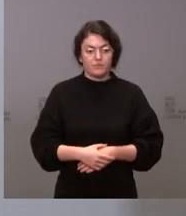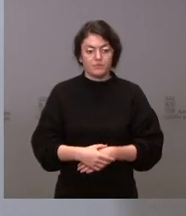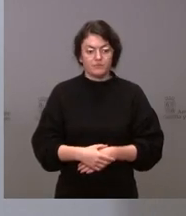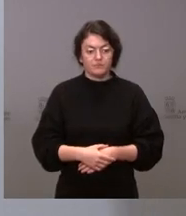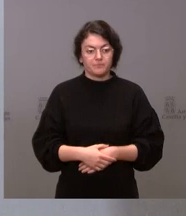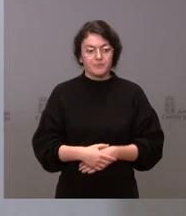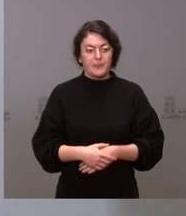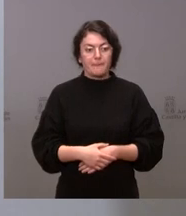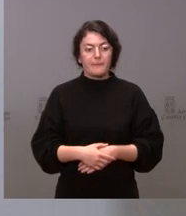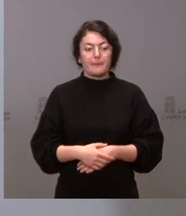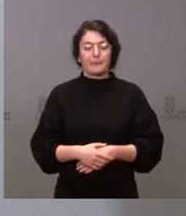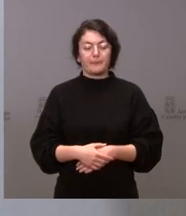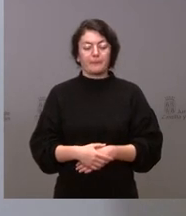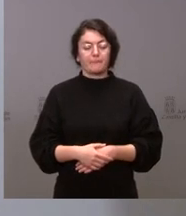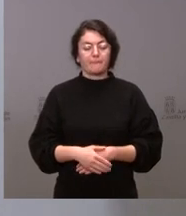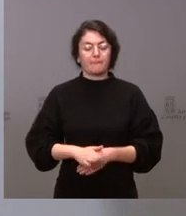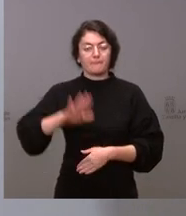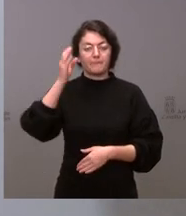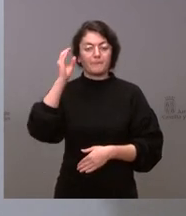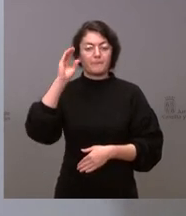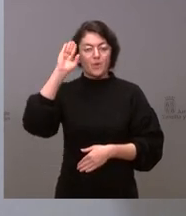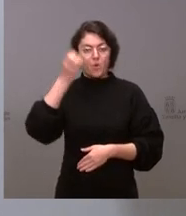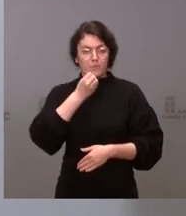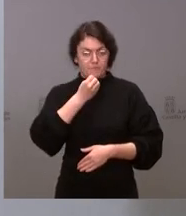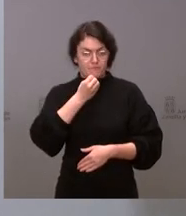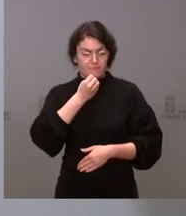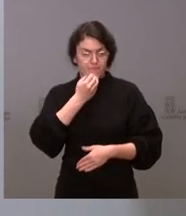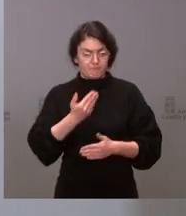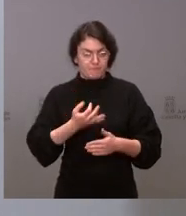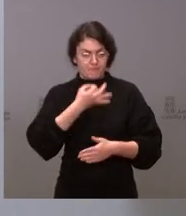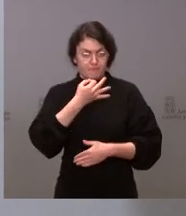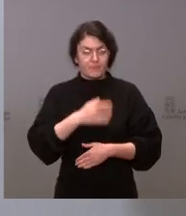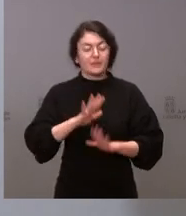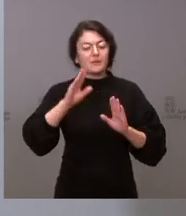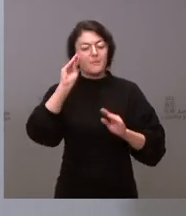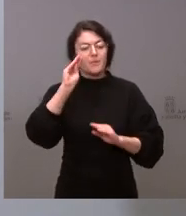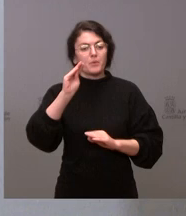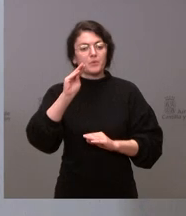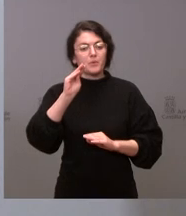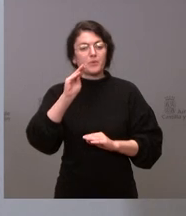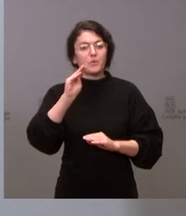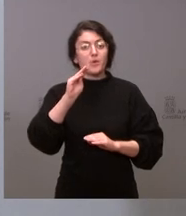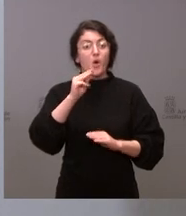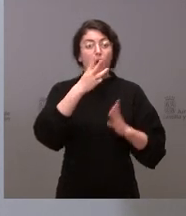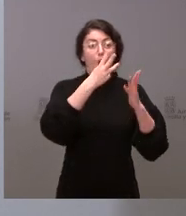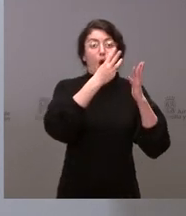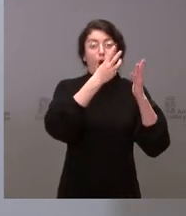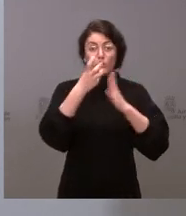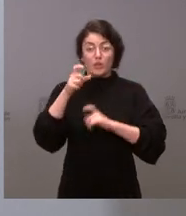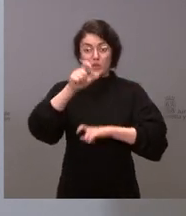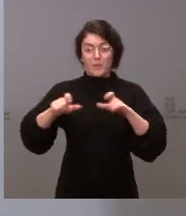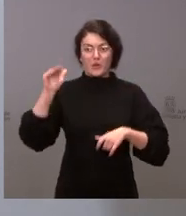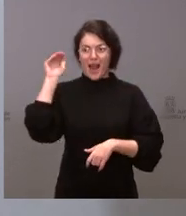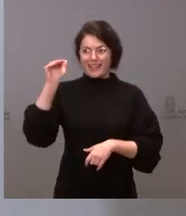¿Eco? Ahora, perdón. Hola, buenas. Quería preguntarle, solo 815 extranjeros llegaron a Castilla y León en 2021,